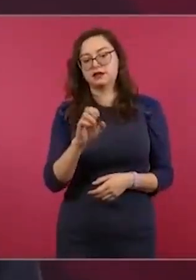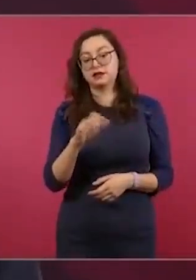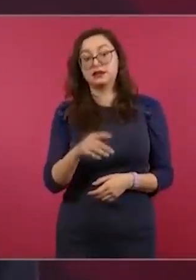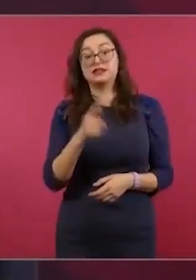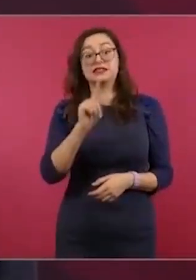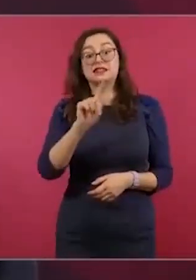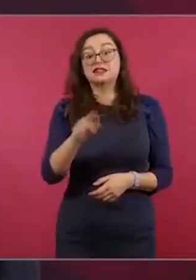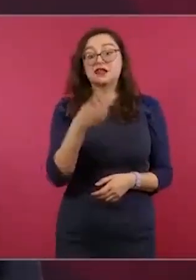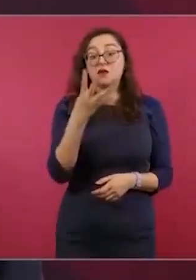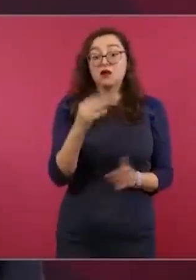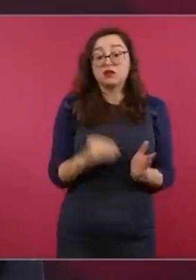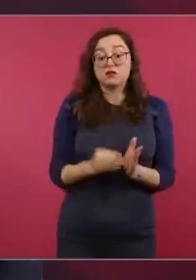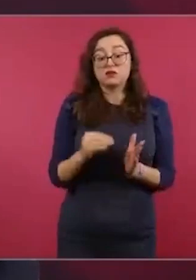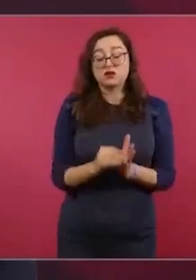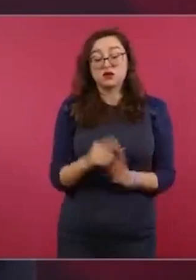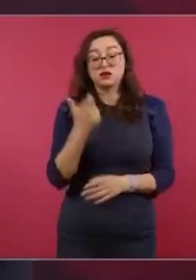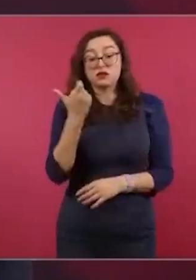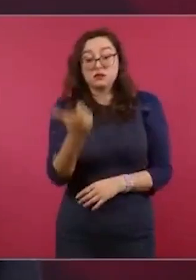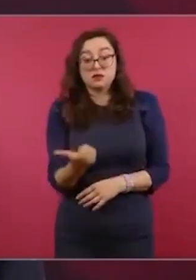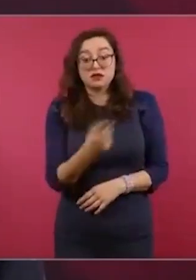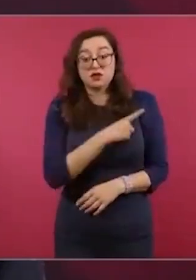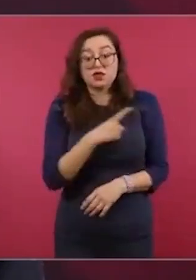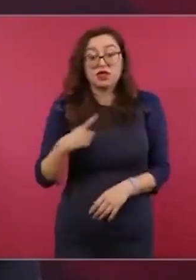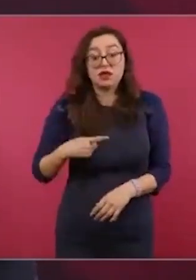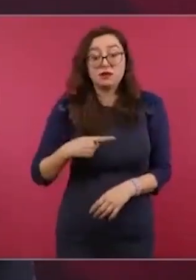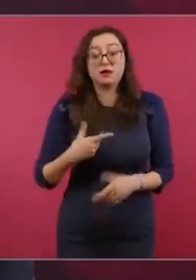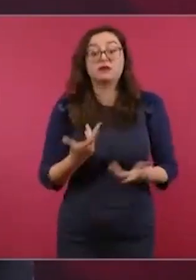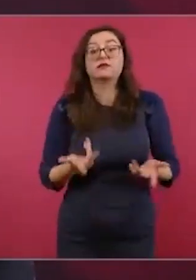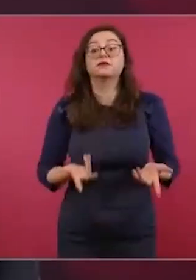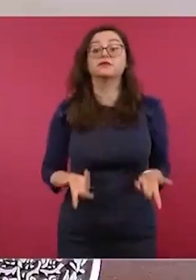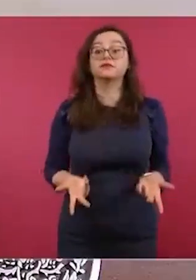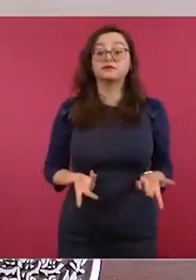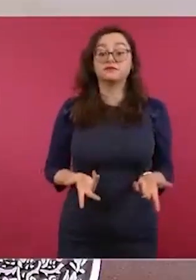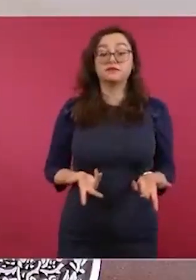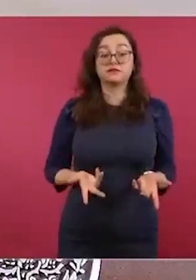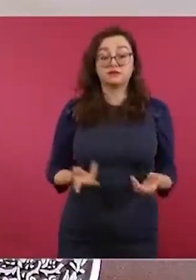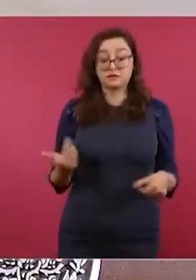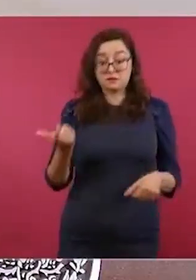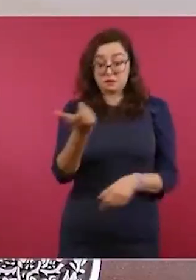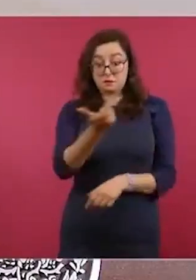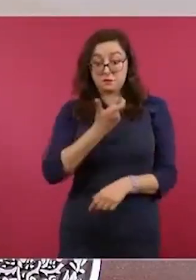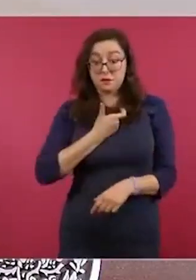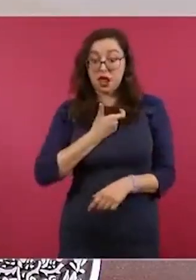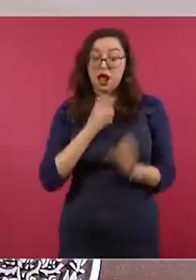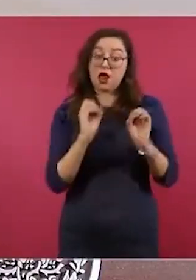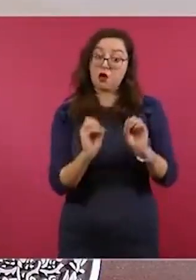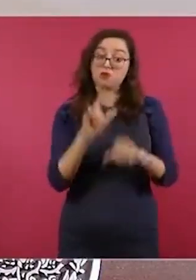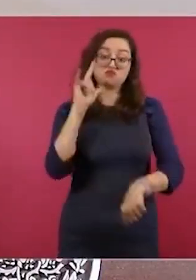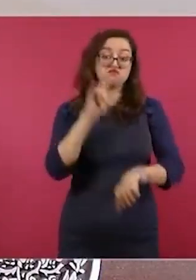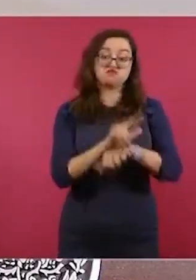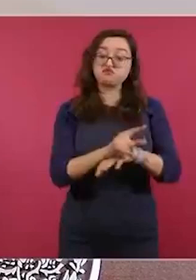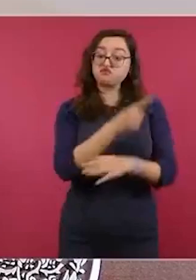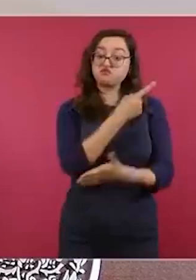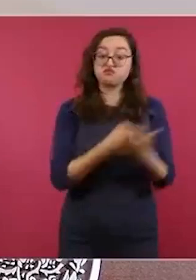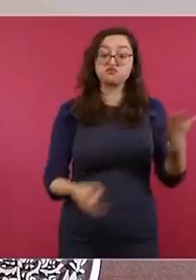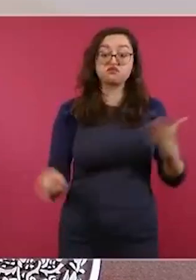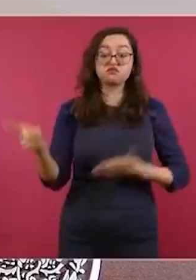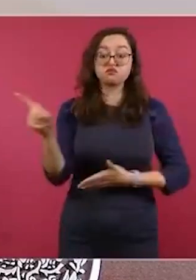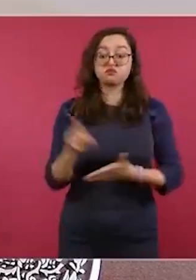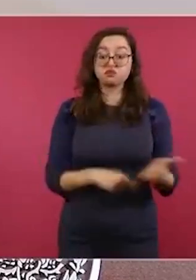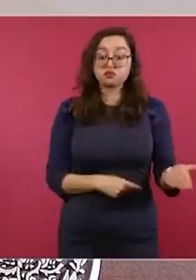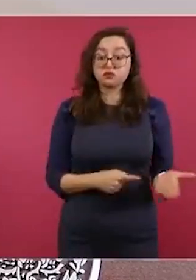pesos de adeudo y le dijimos, o nos pagas o te dejas de volar. Magni Charter no es una